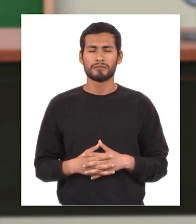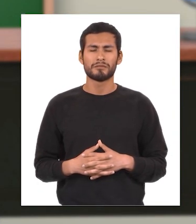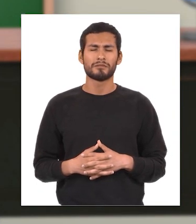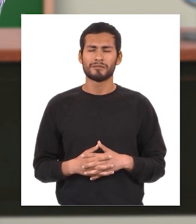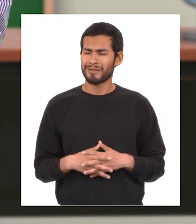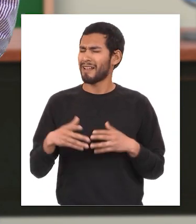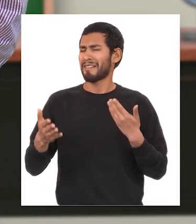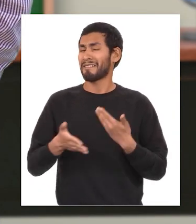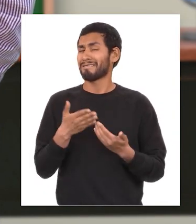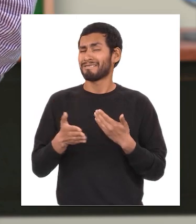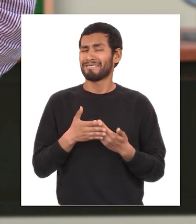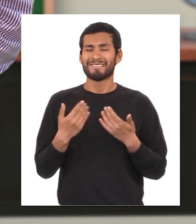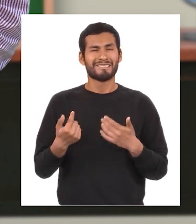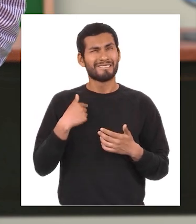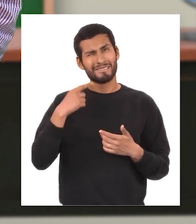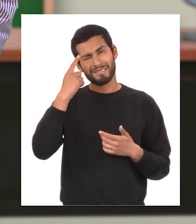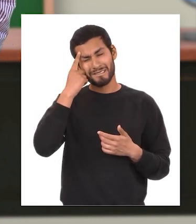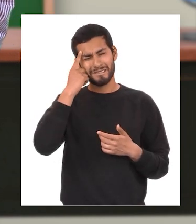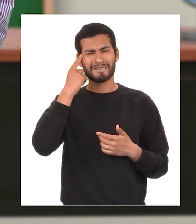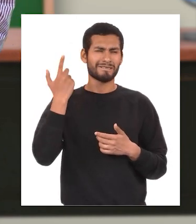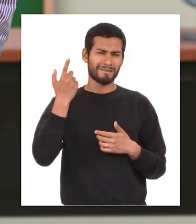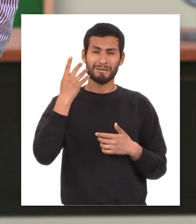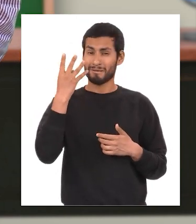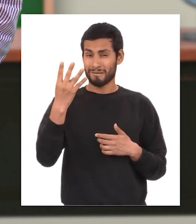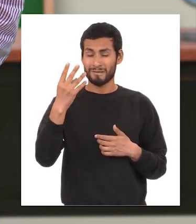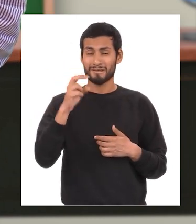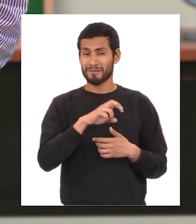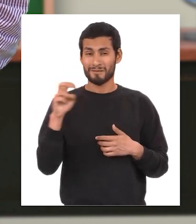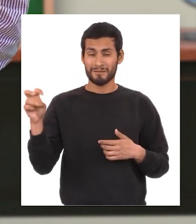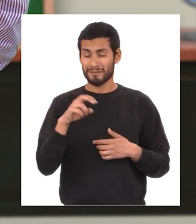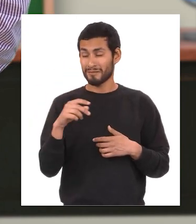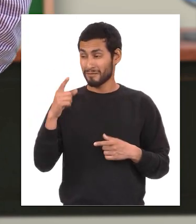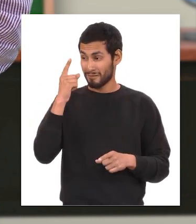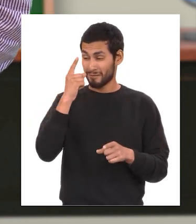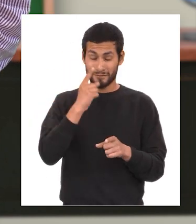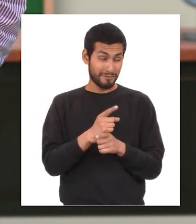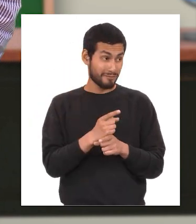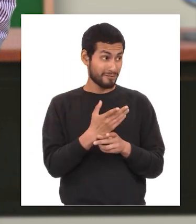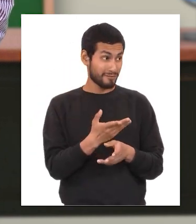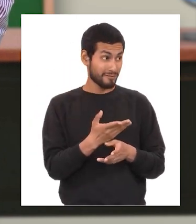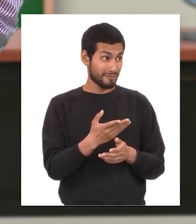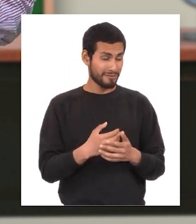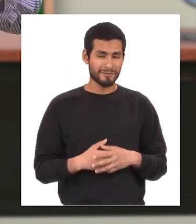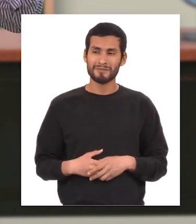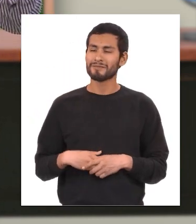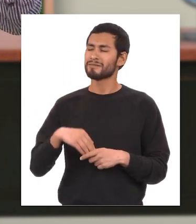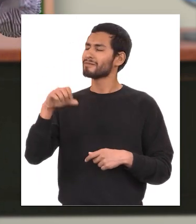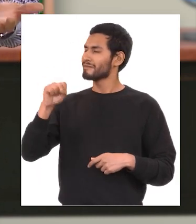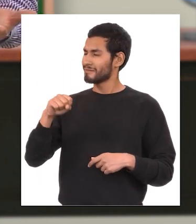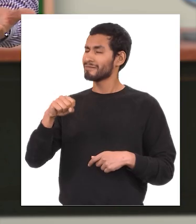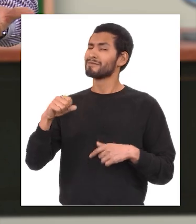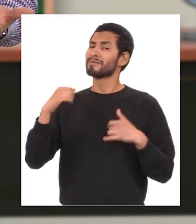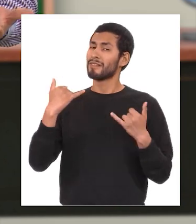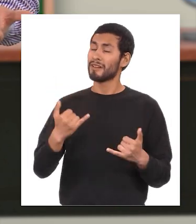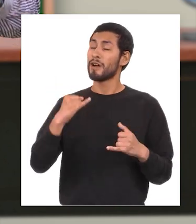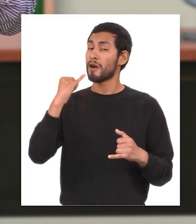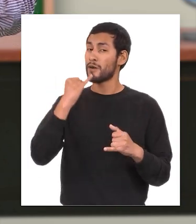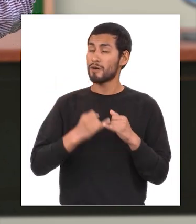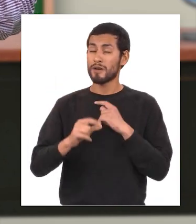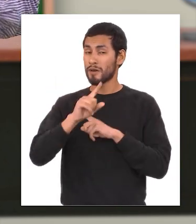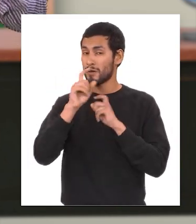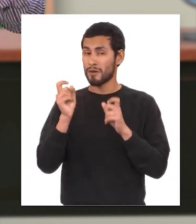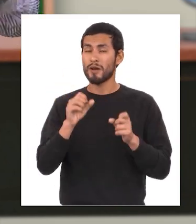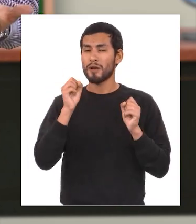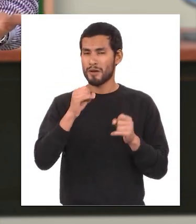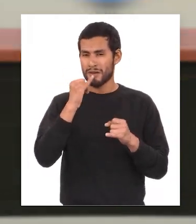fácil si no me equivoco fueron cuatro viajes estoy en lo correcto así es ahora vamos con la última pregunta para